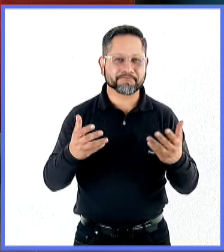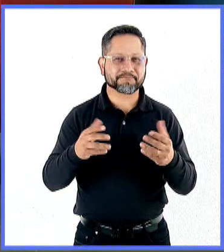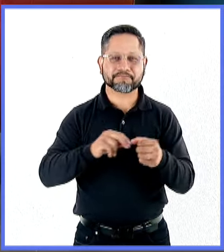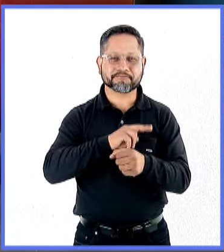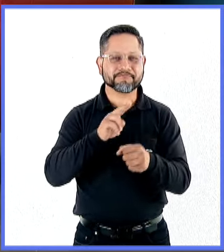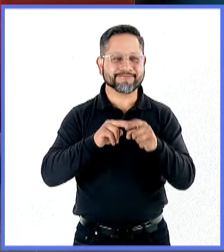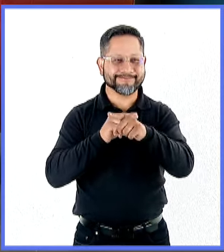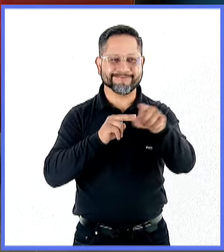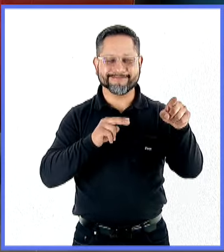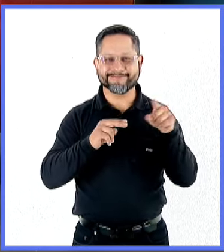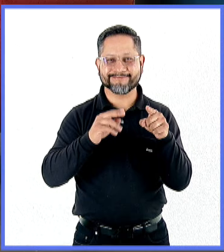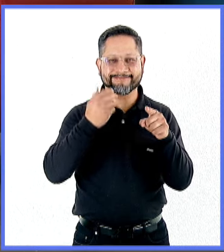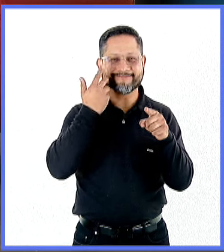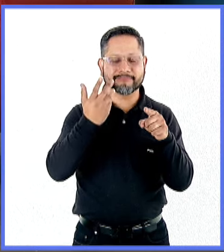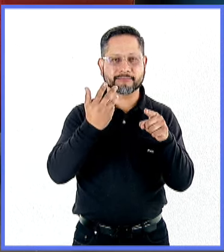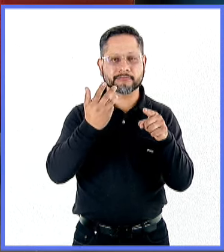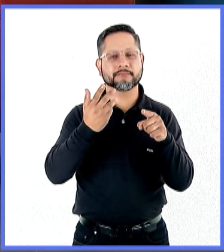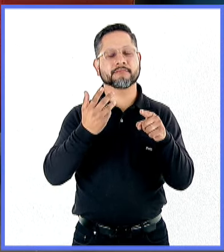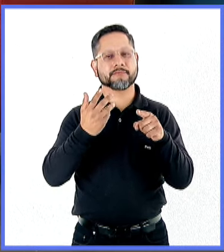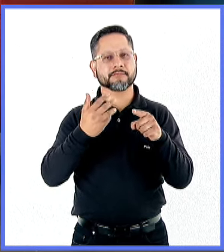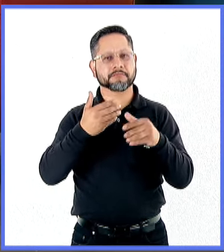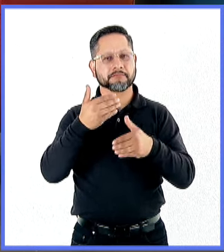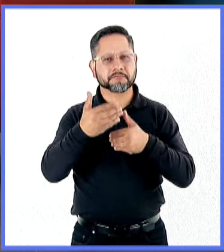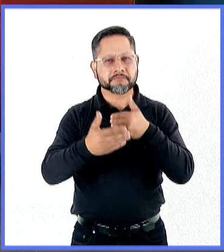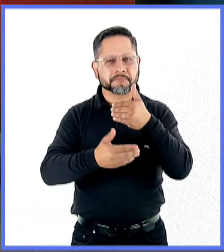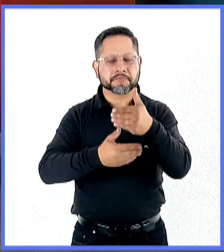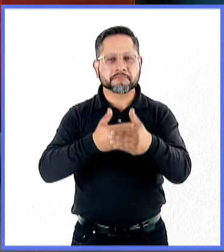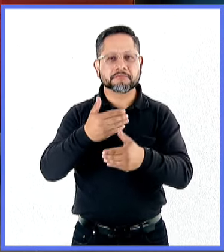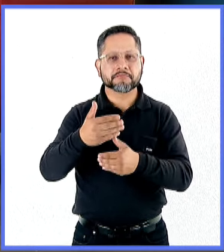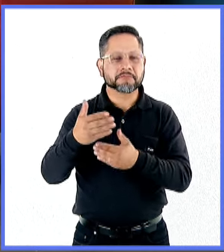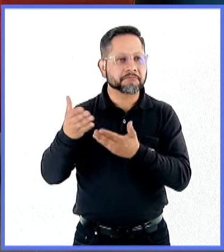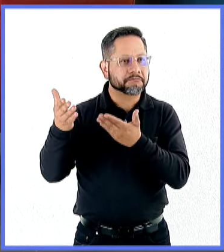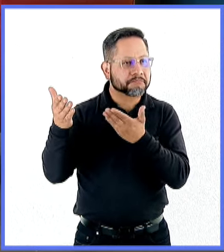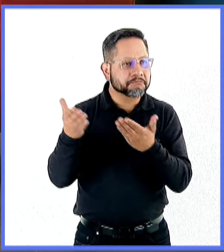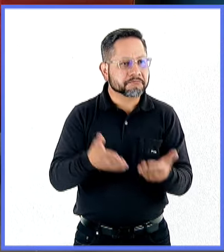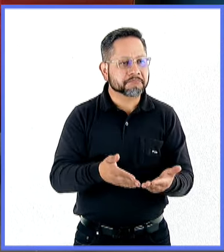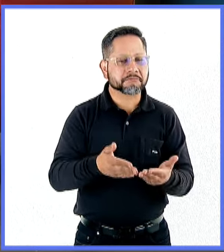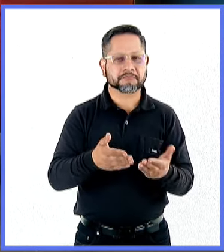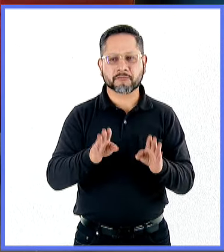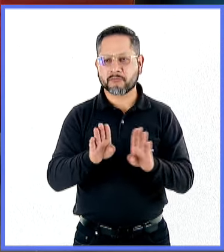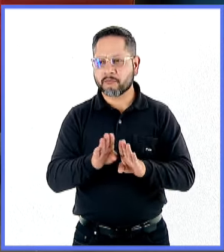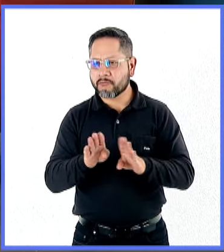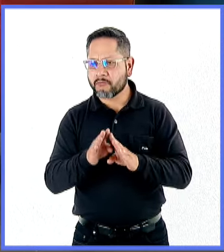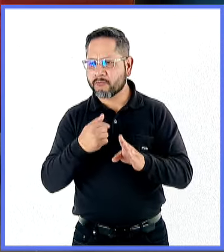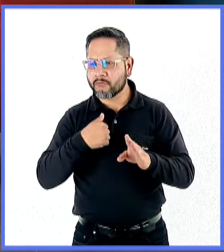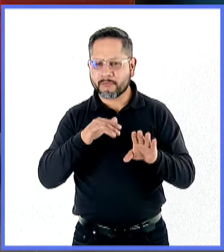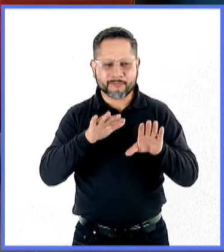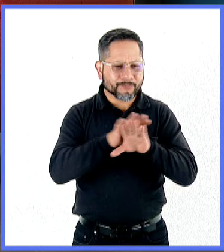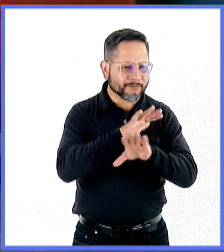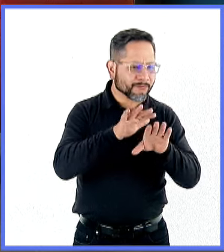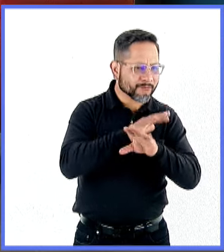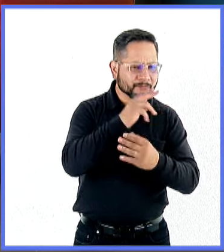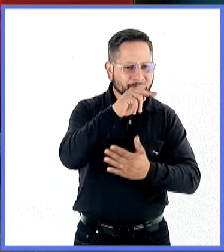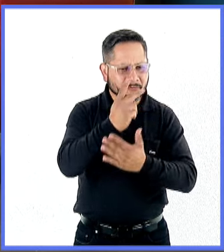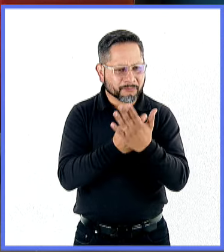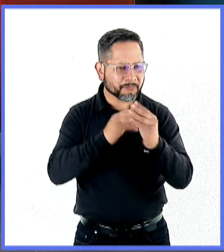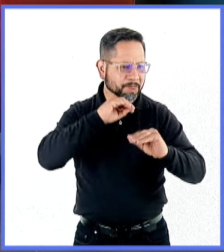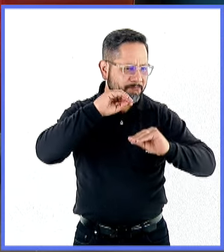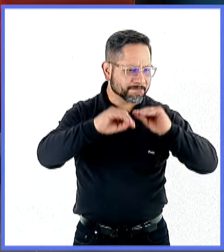entonces ya llegando a la feria yo empecé inmediatamente a variar la programación.